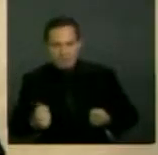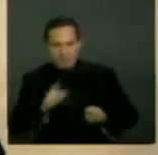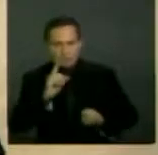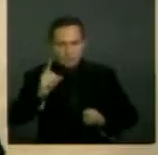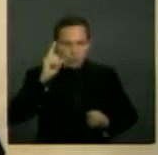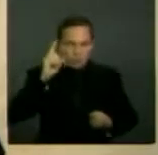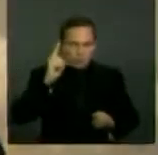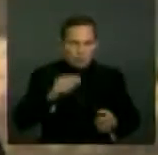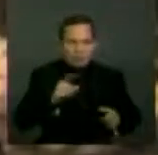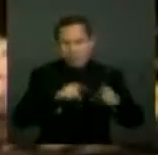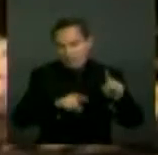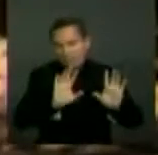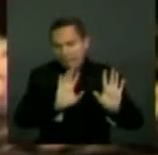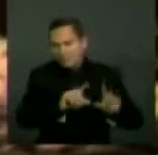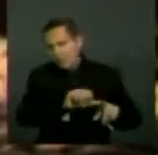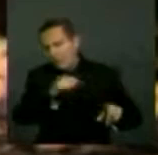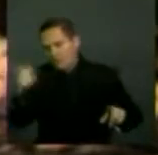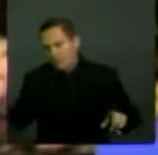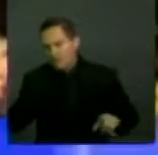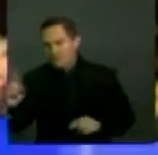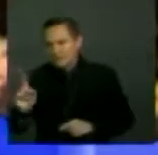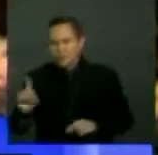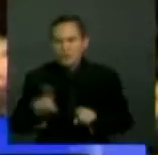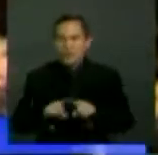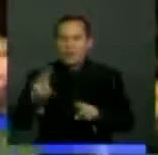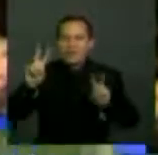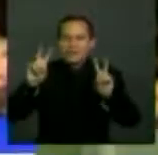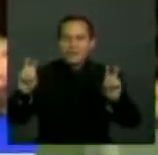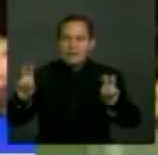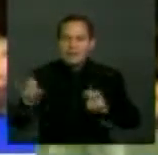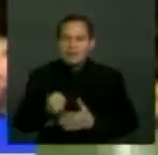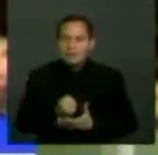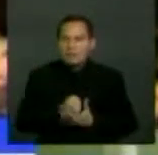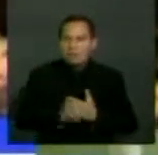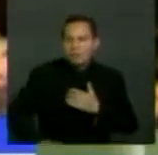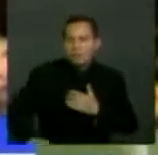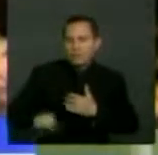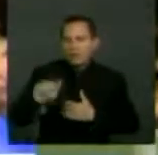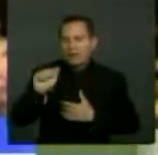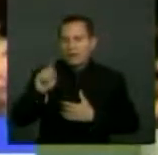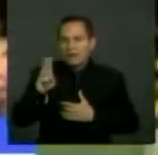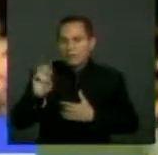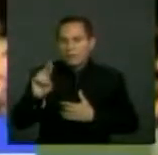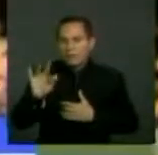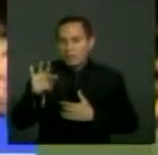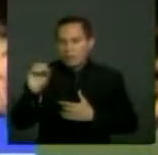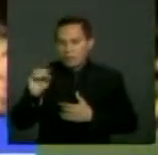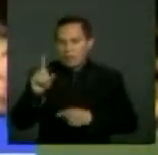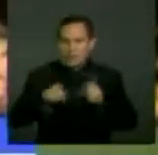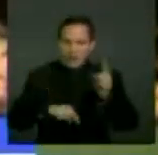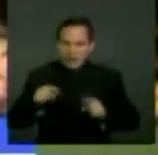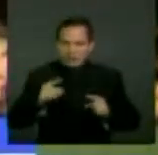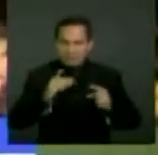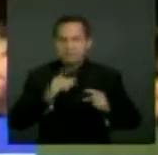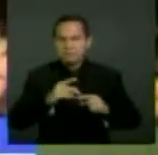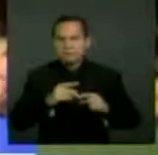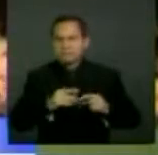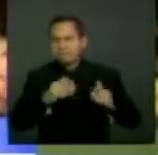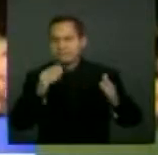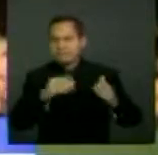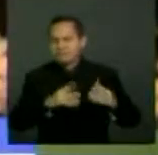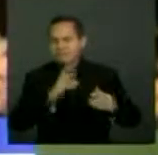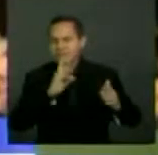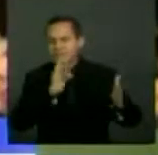como por ejemplo fue el caso de la consideración de aborto, que se consideró que hay unas interpretaciones que se violan en Constitución y otras que no.